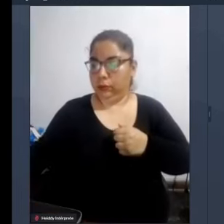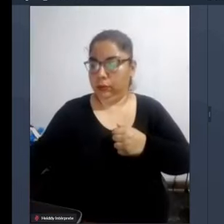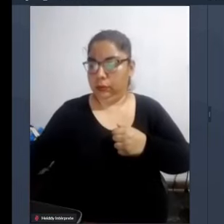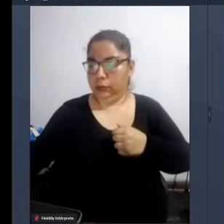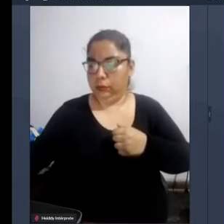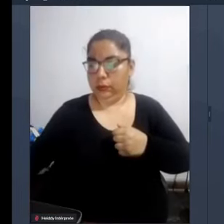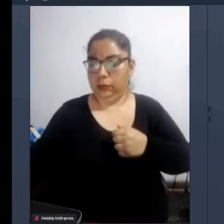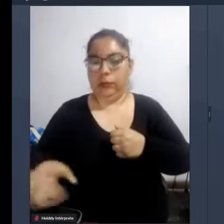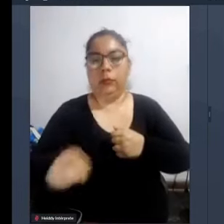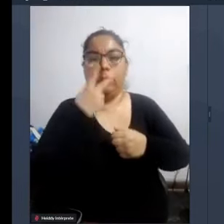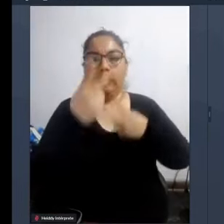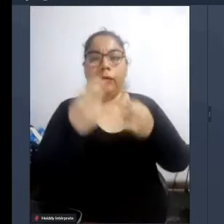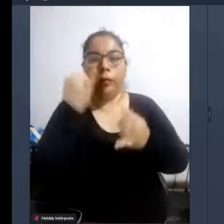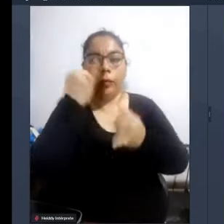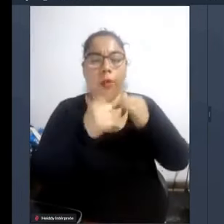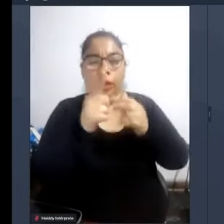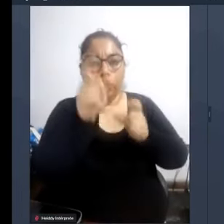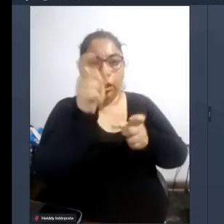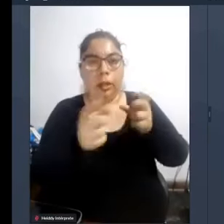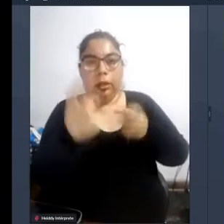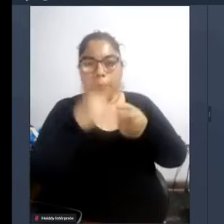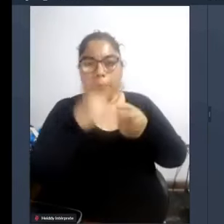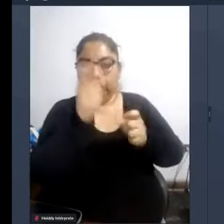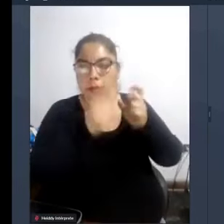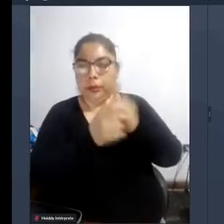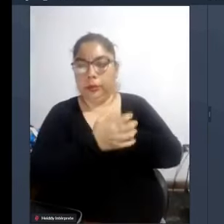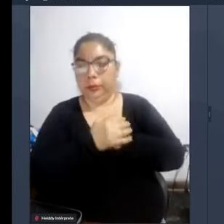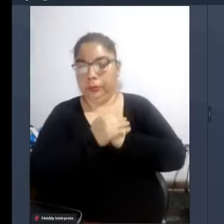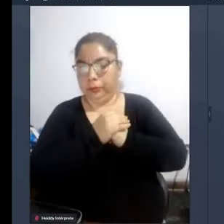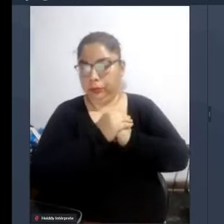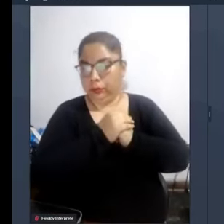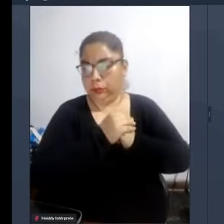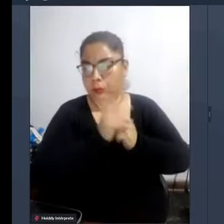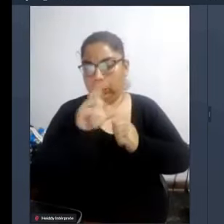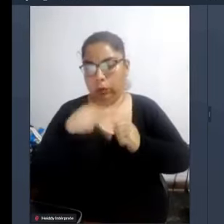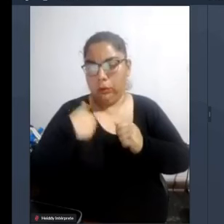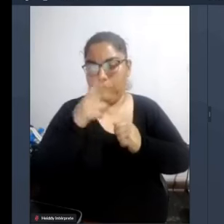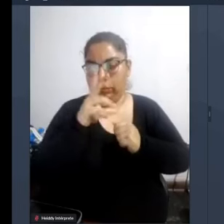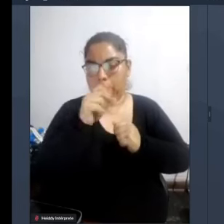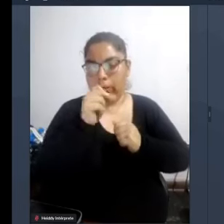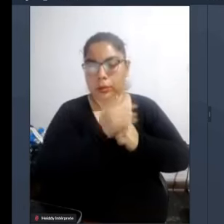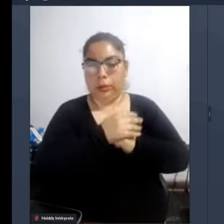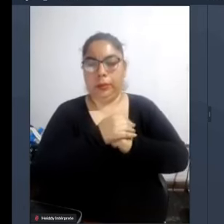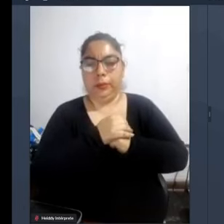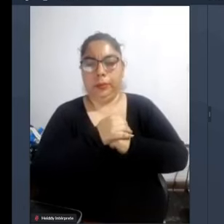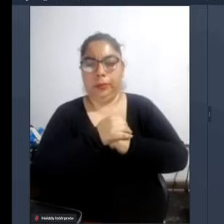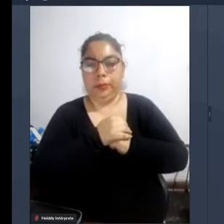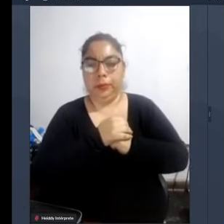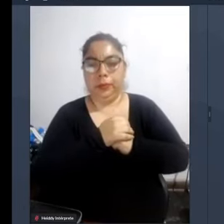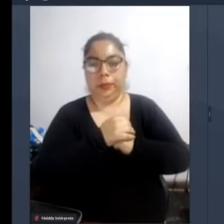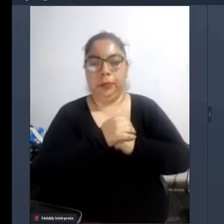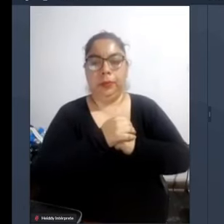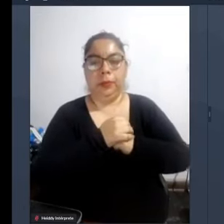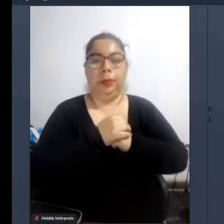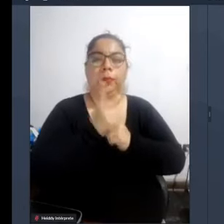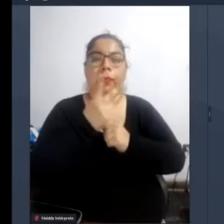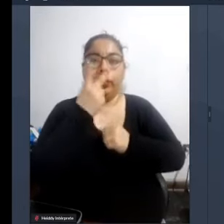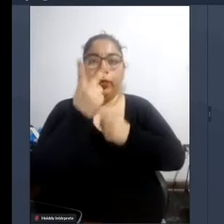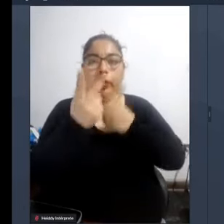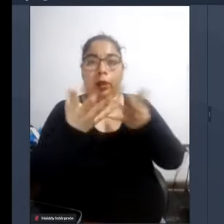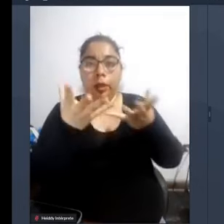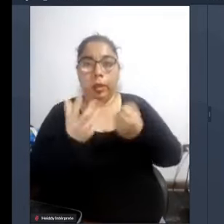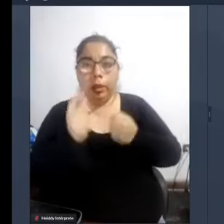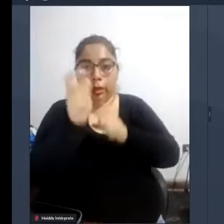en proyectos que no benefician a todas las personas no es correcto y y las necesidades de las personas con